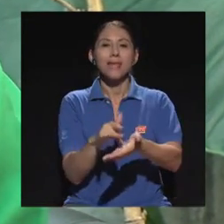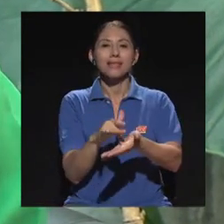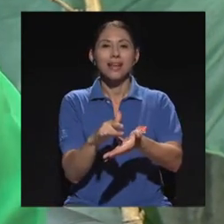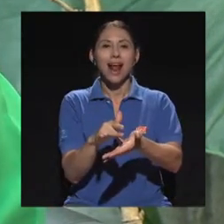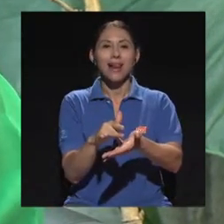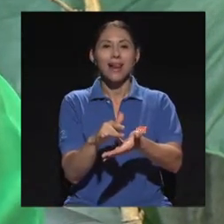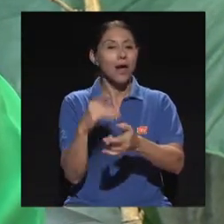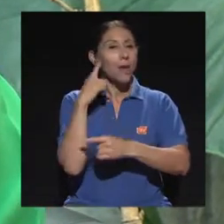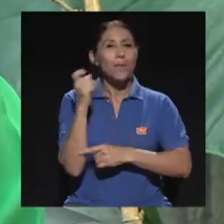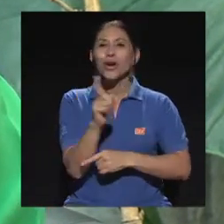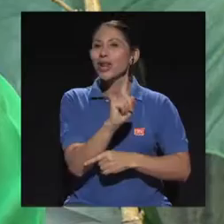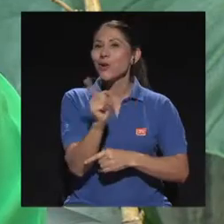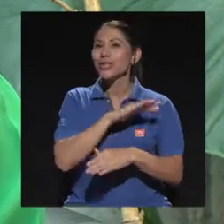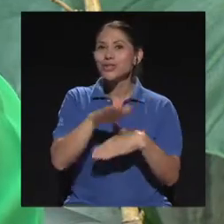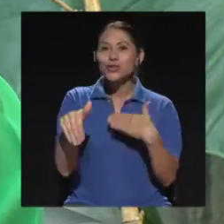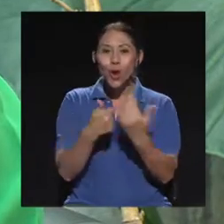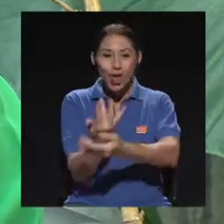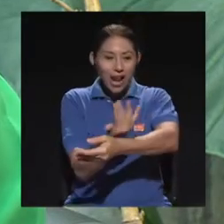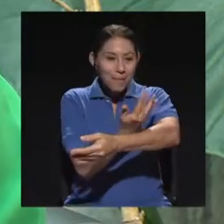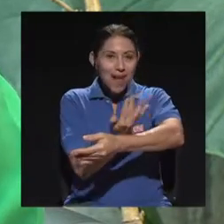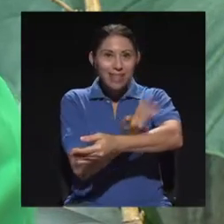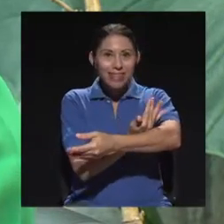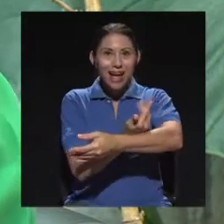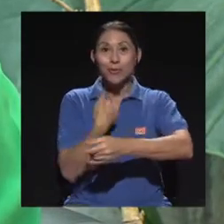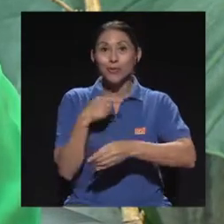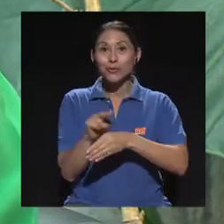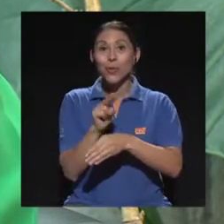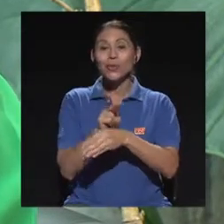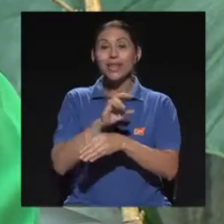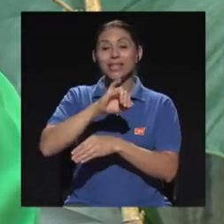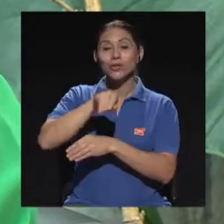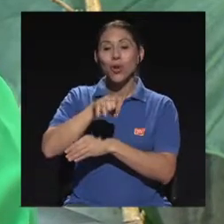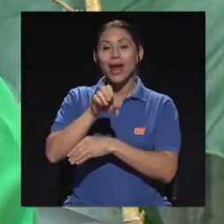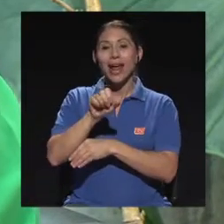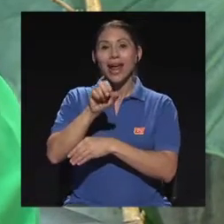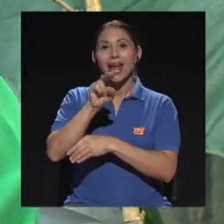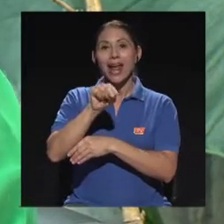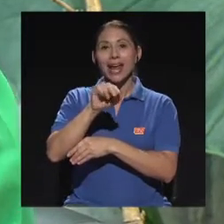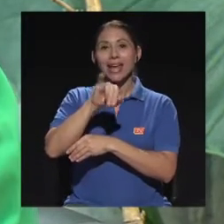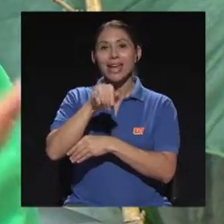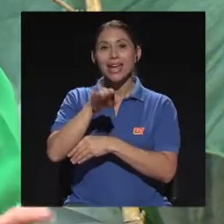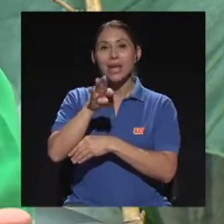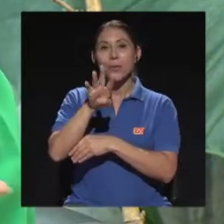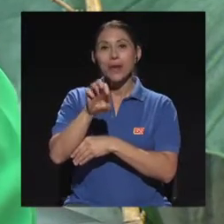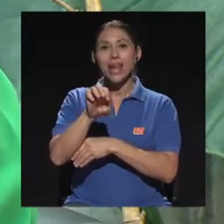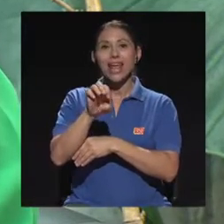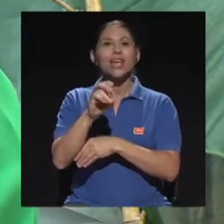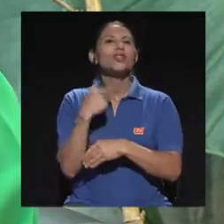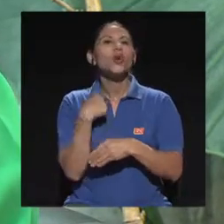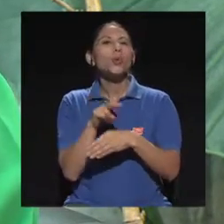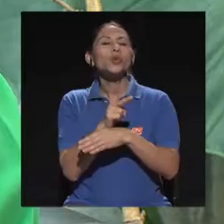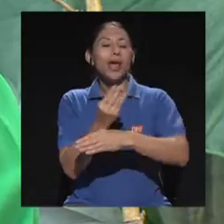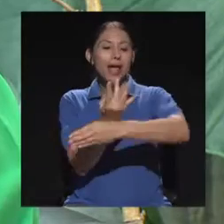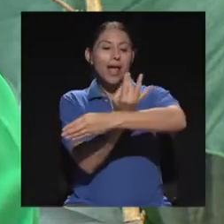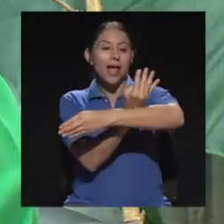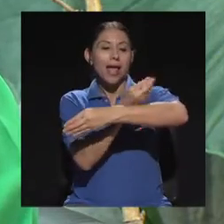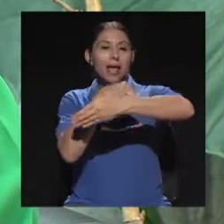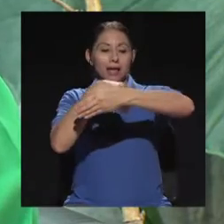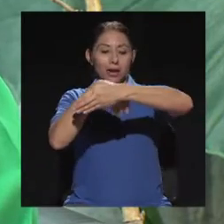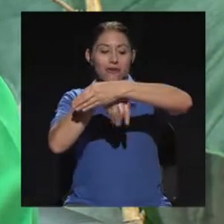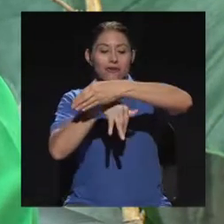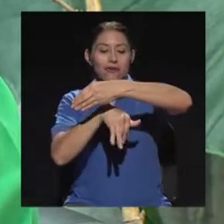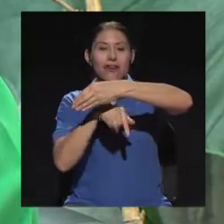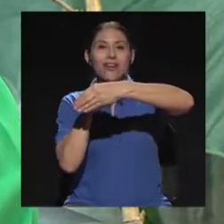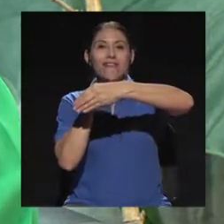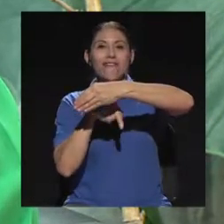toda la planta cuando yo voy a utilizar el jengibre, me estoy refiriendo exclusivamente a la raíz del jengibre, no a las hojas, entonces lo correcto es